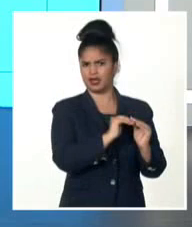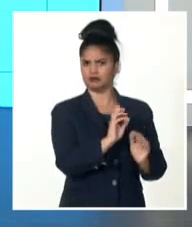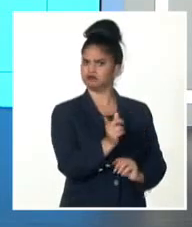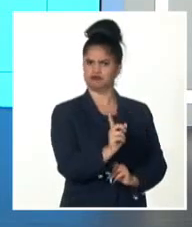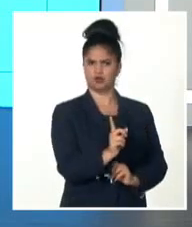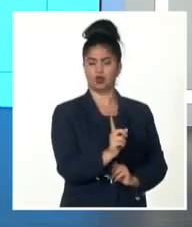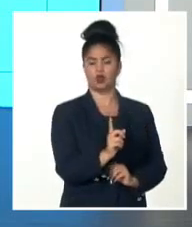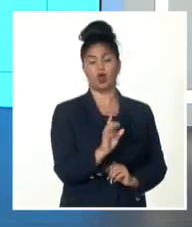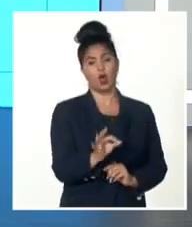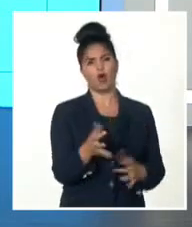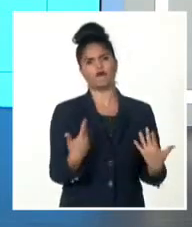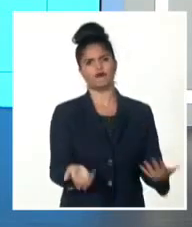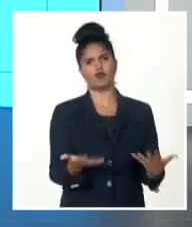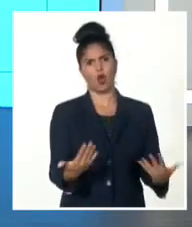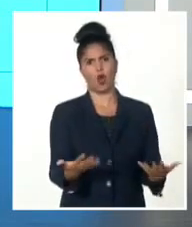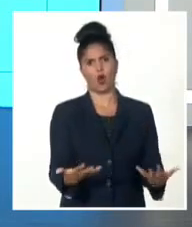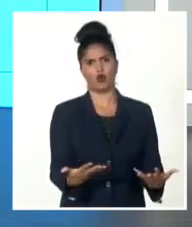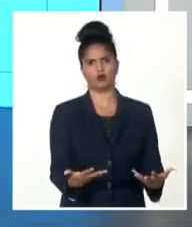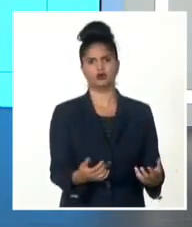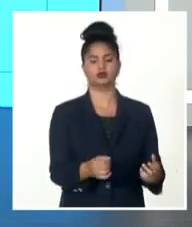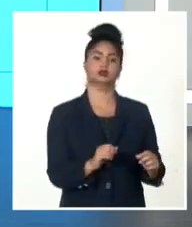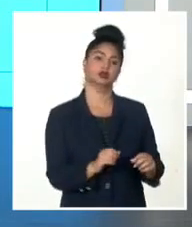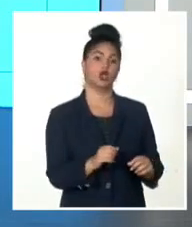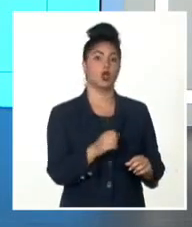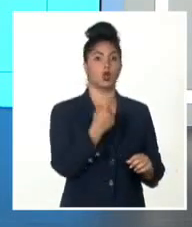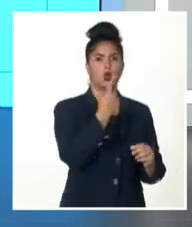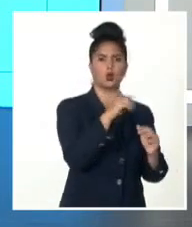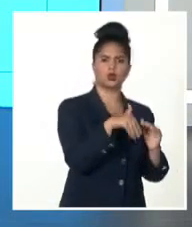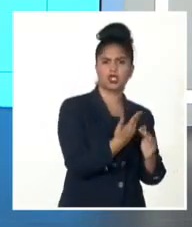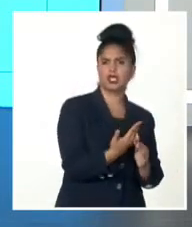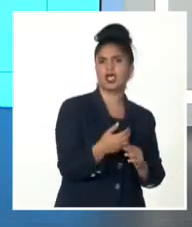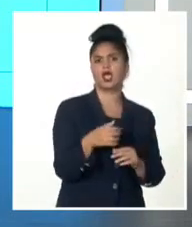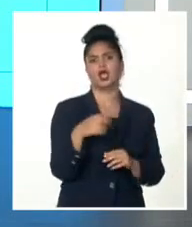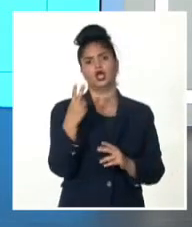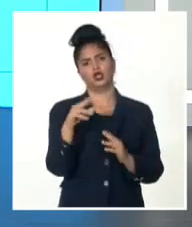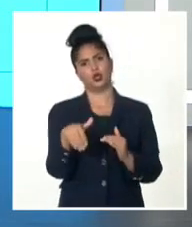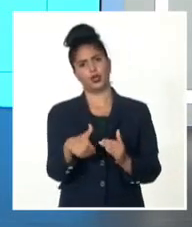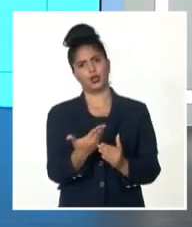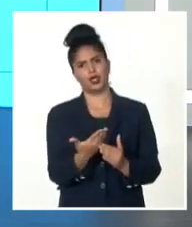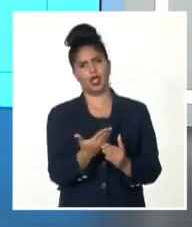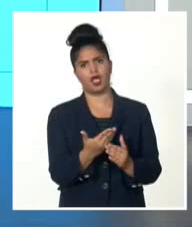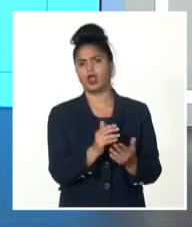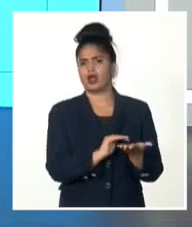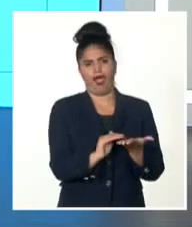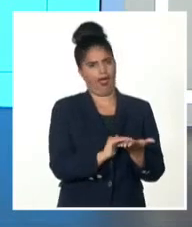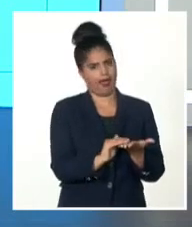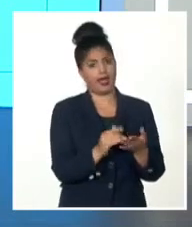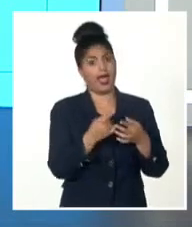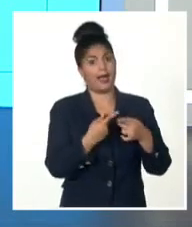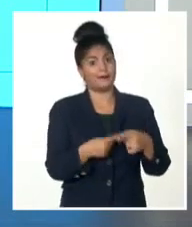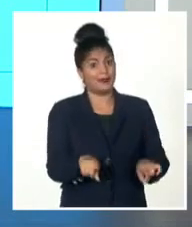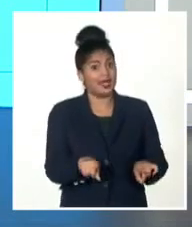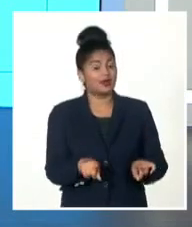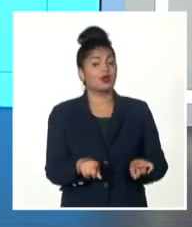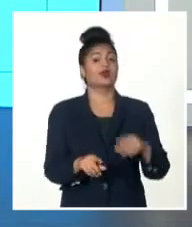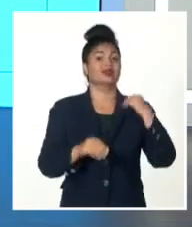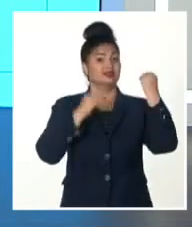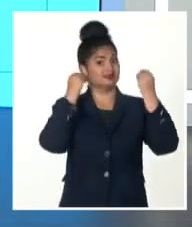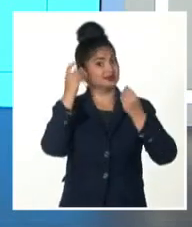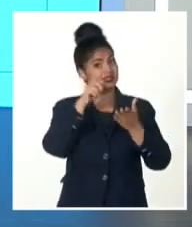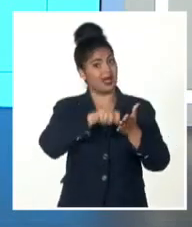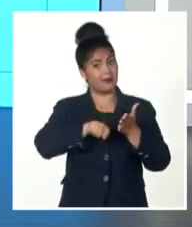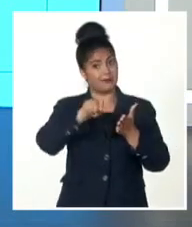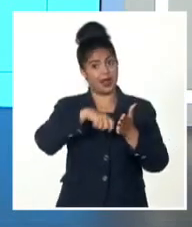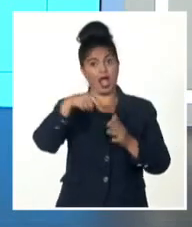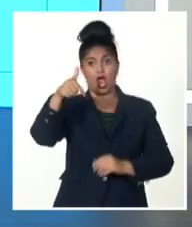congruencia en las primeras 24 a 48 horas, pero las próximas 72 horas, que sería ya el próximo jueves en horas de la mañana, ya estaría en un